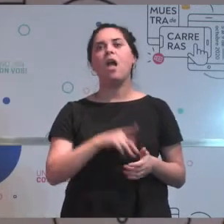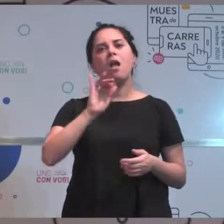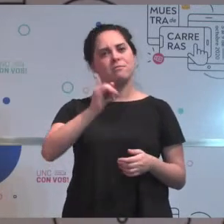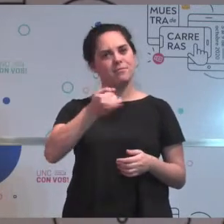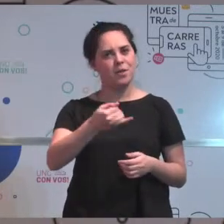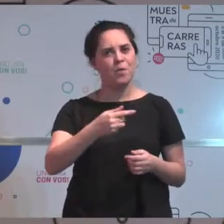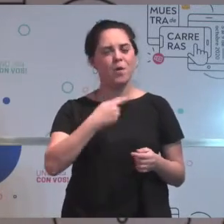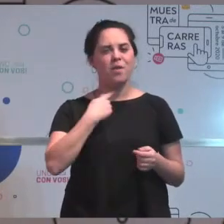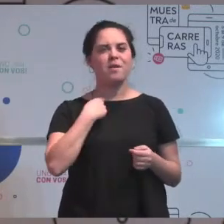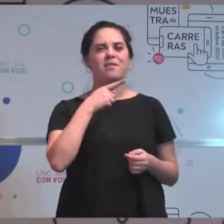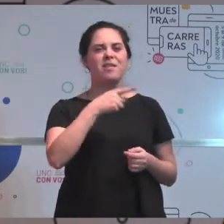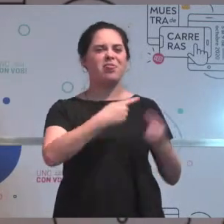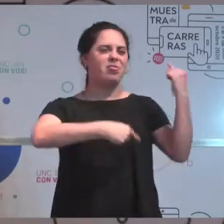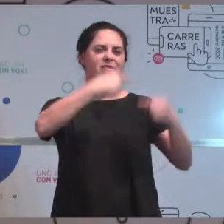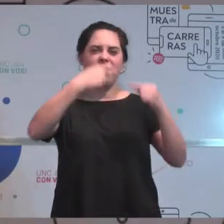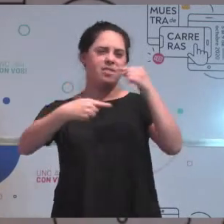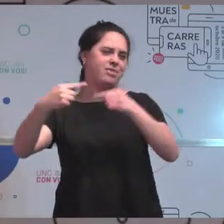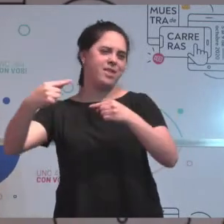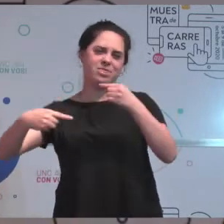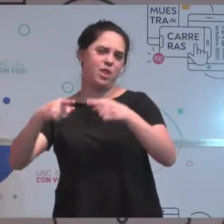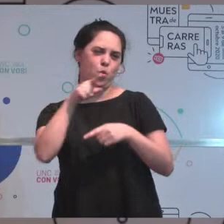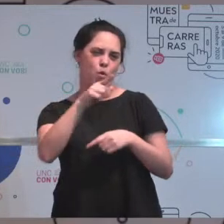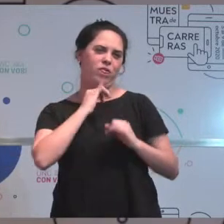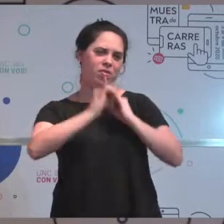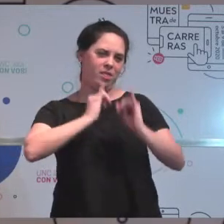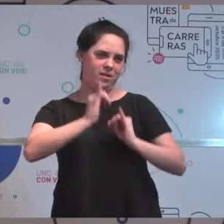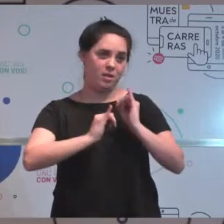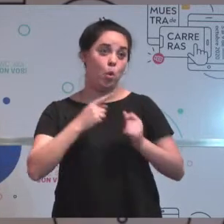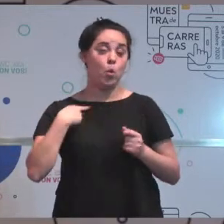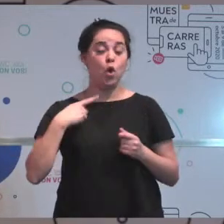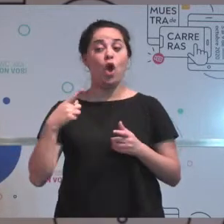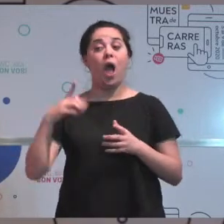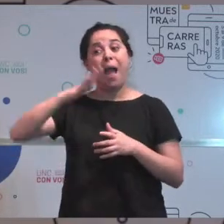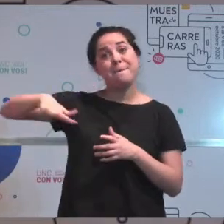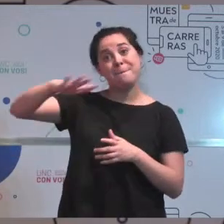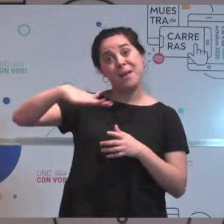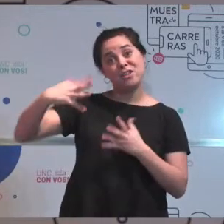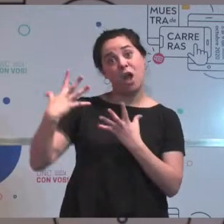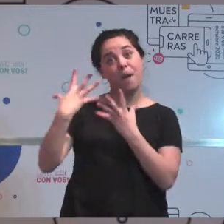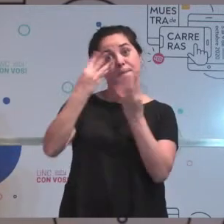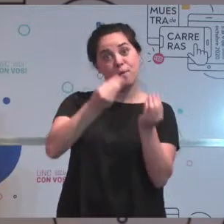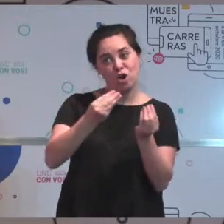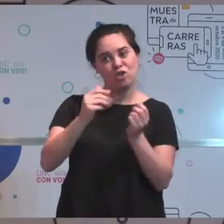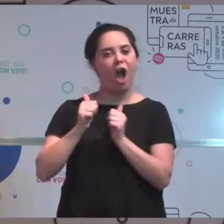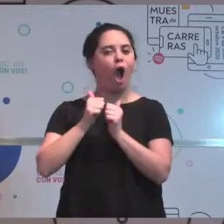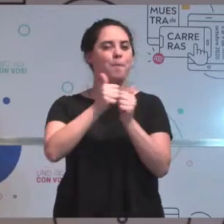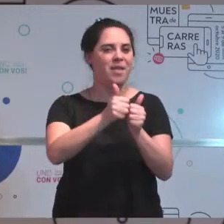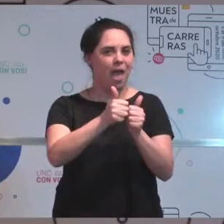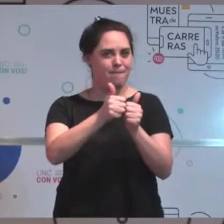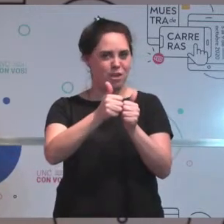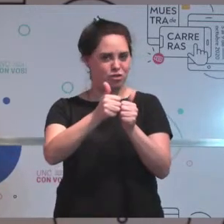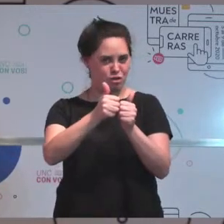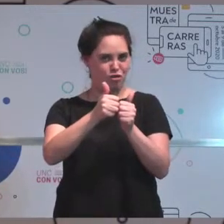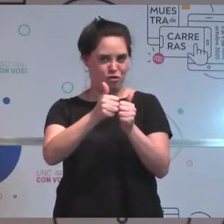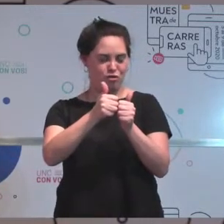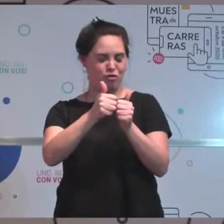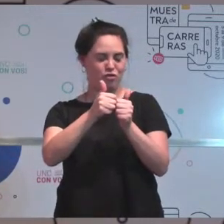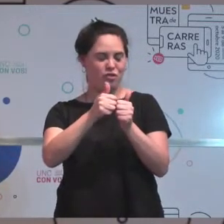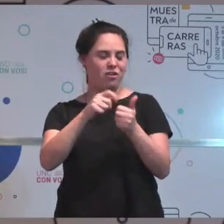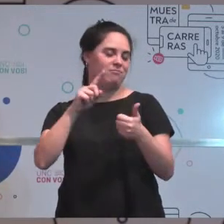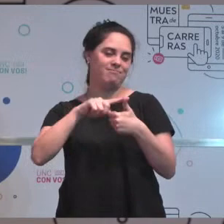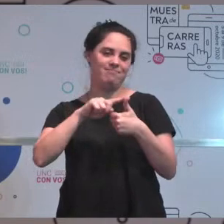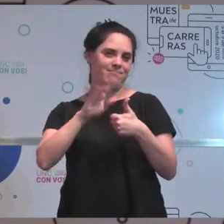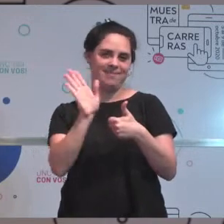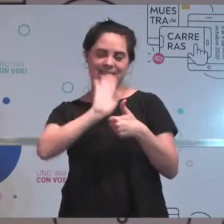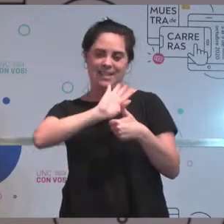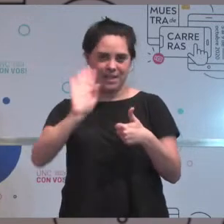están mencionando ambos, una relacionada con los espacios de apoyo y acompañamiento que la misma facultad y la UNS tiene para quienes